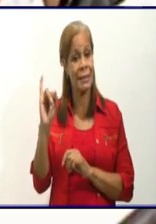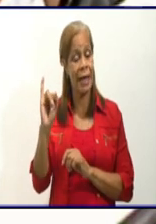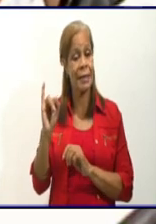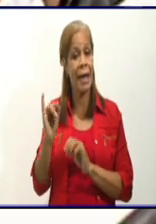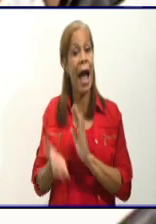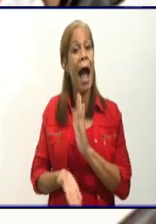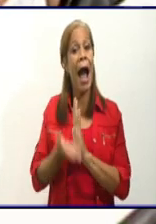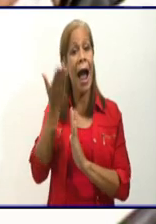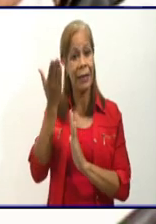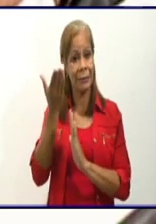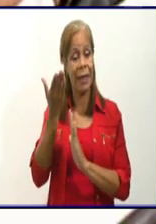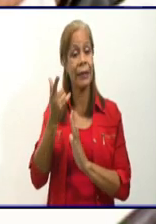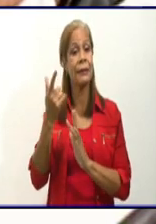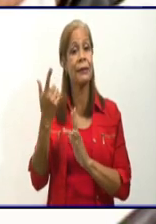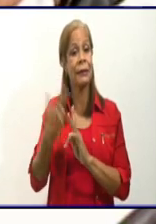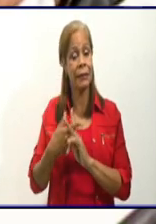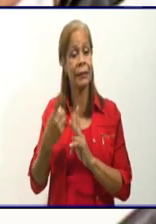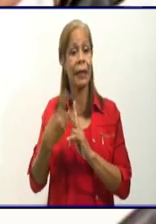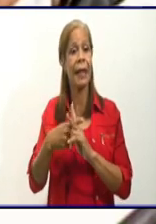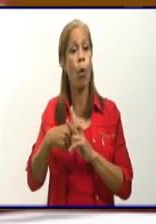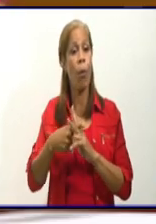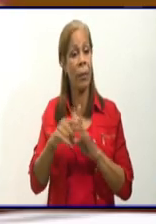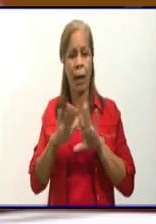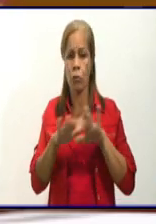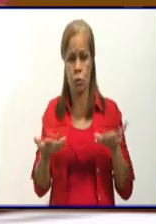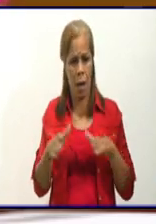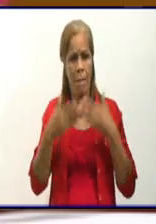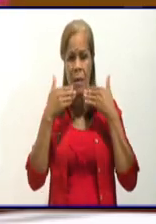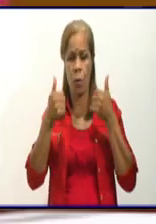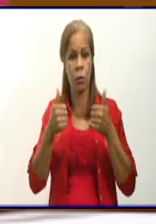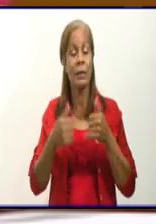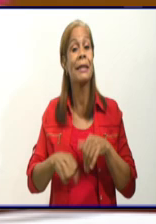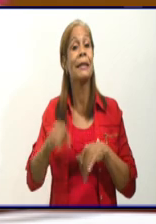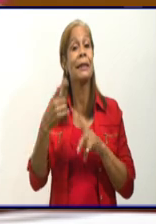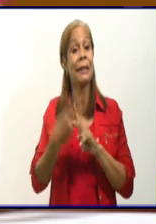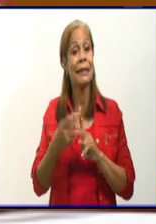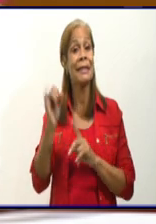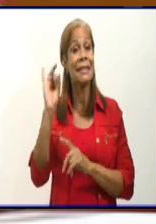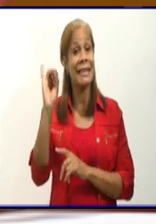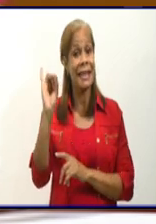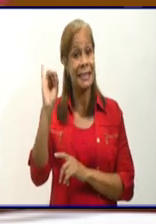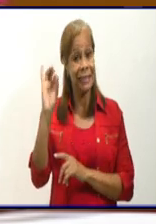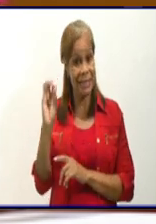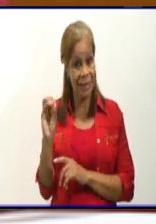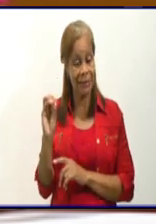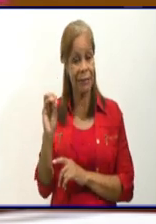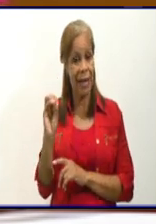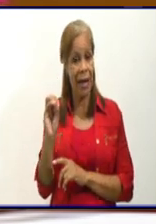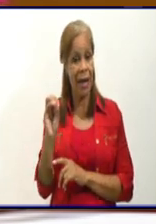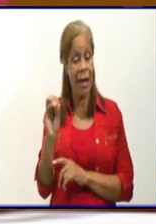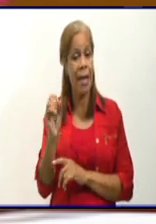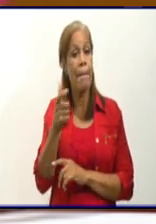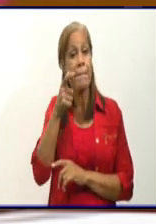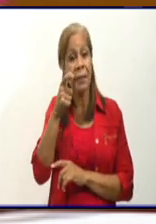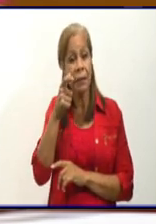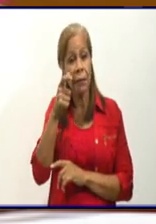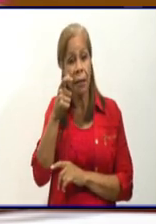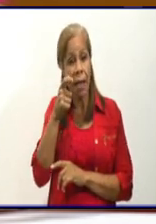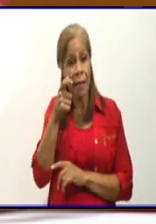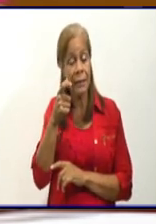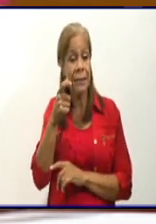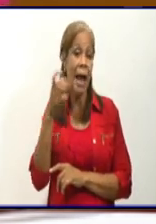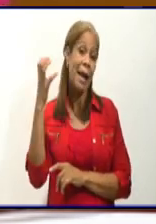recuperados 2.300 pacientes. Y tenemos 60 pacientes hoy en la sala de vigilancia intensiva del Hospital Celia Sánchez